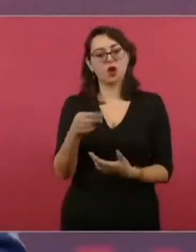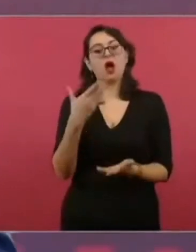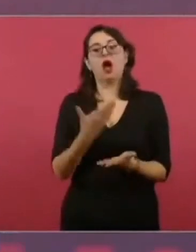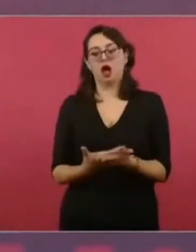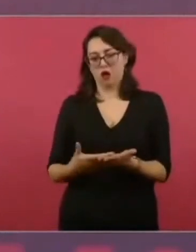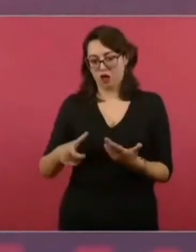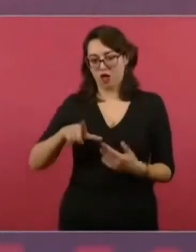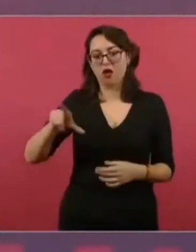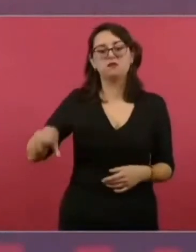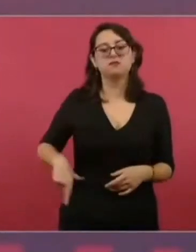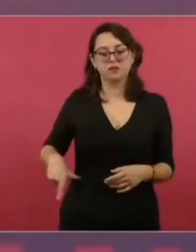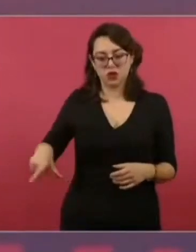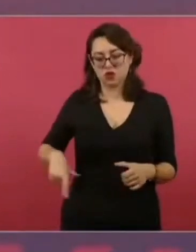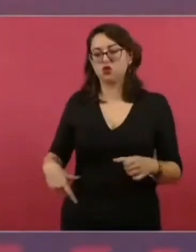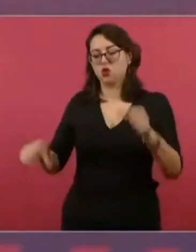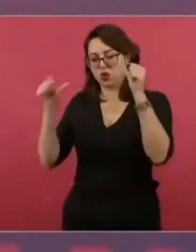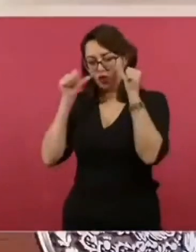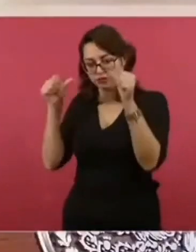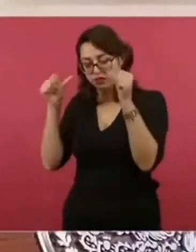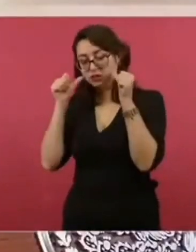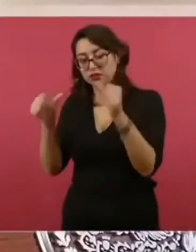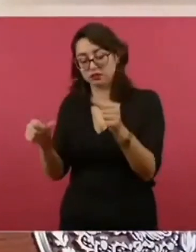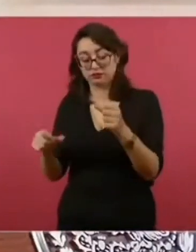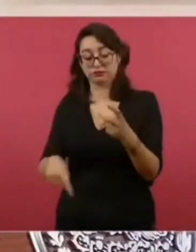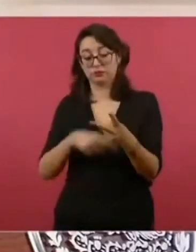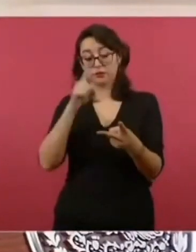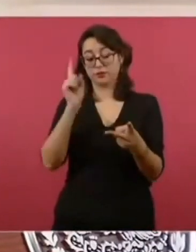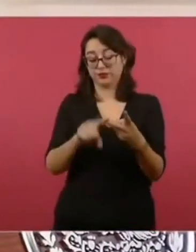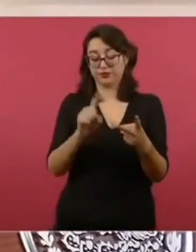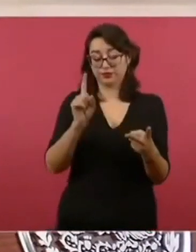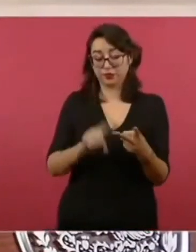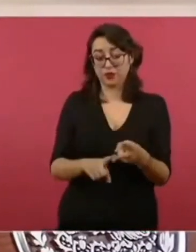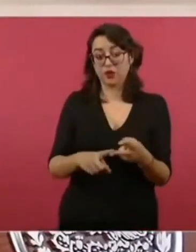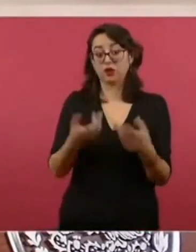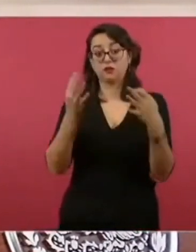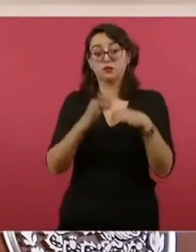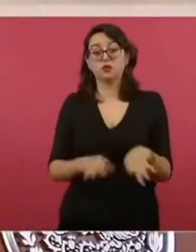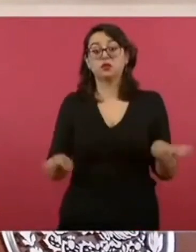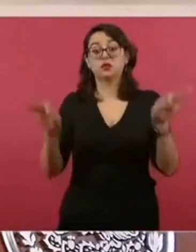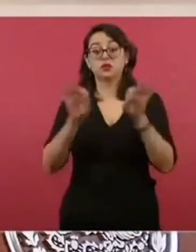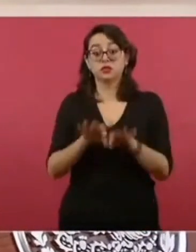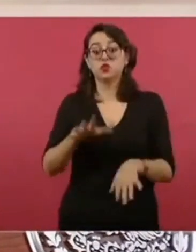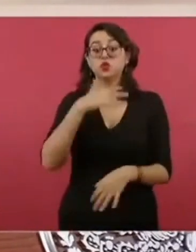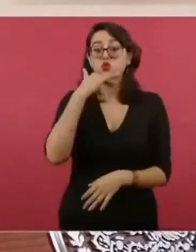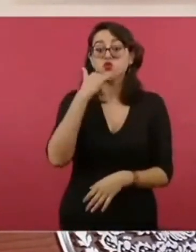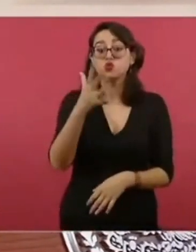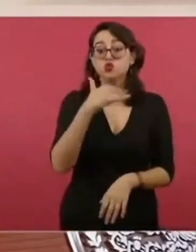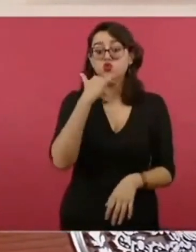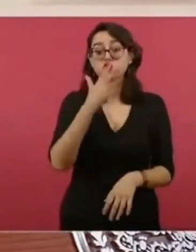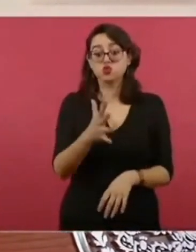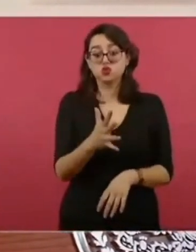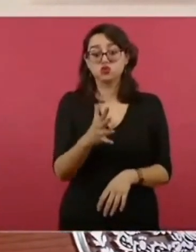ya no hay corrupción. Porque antes,